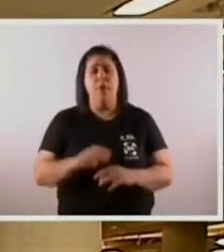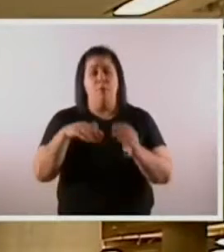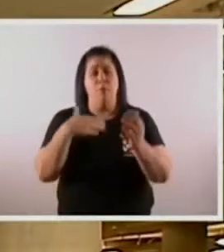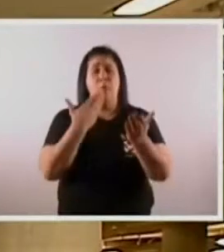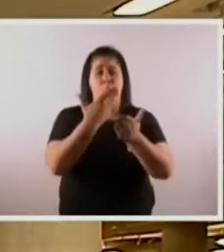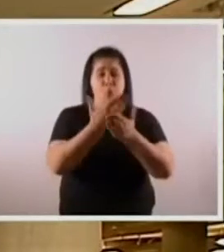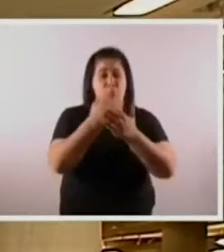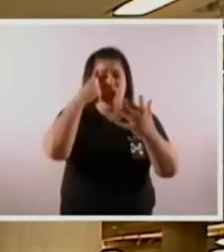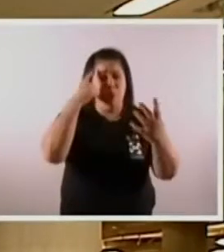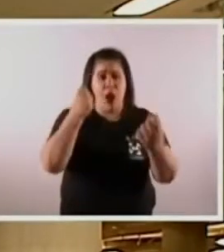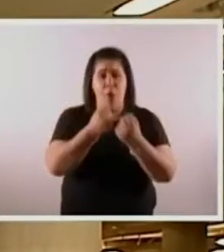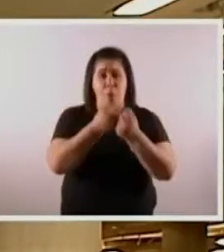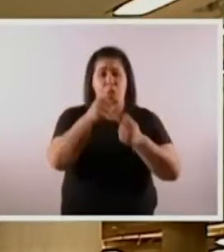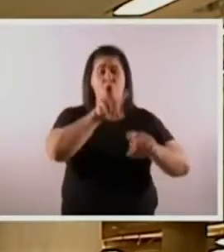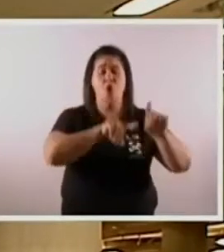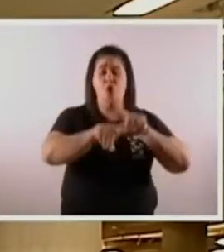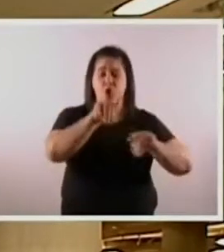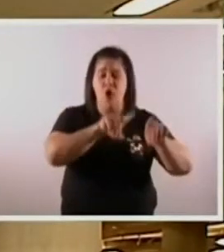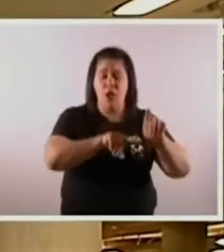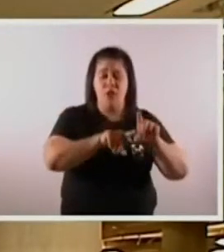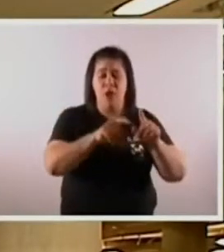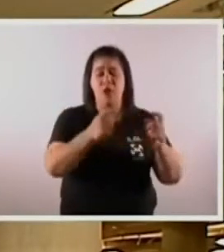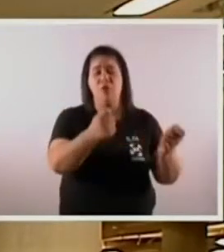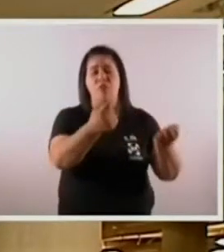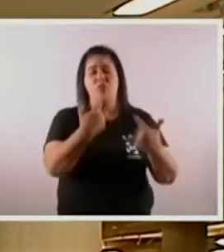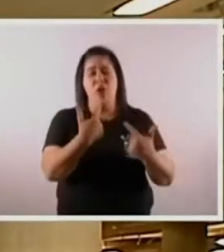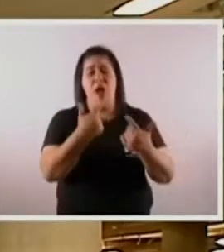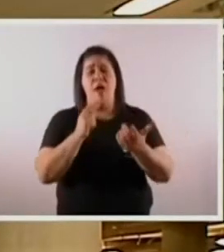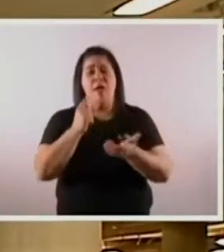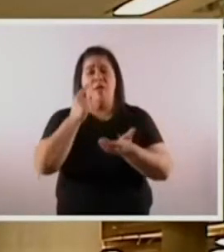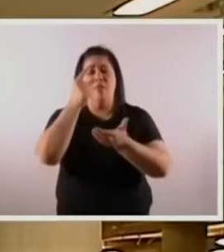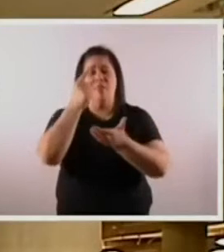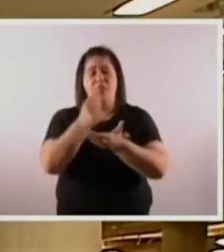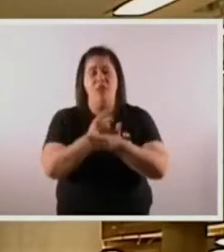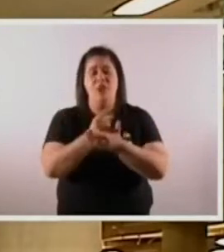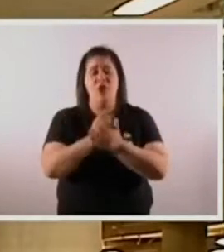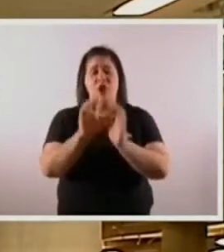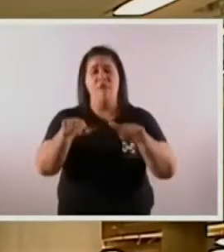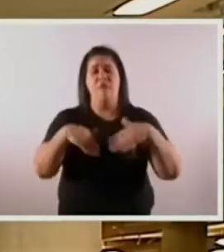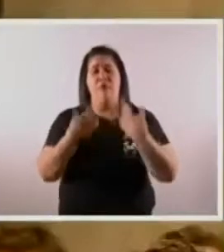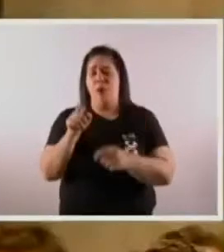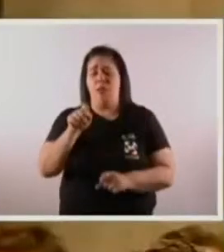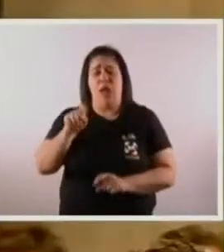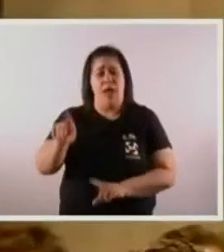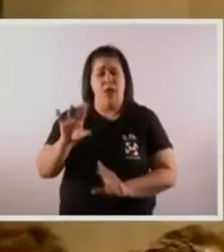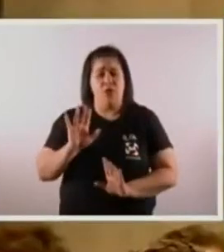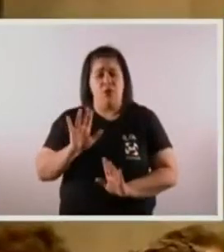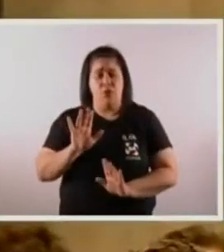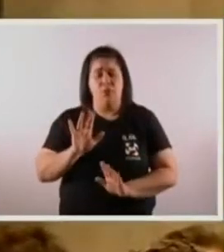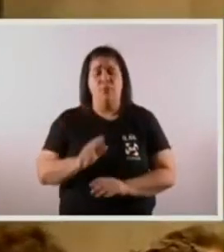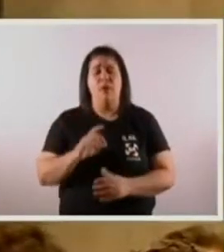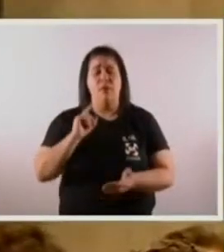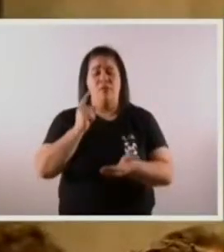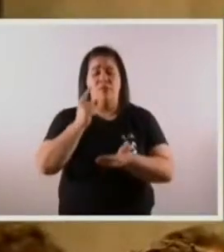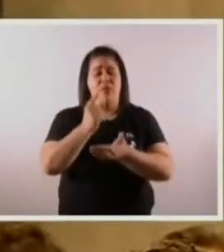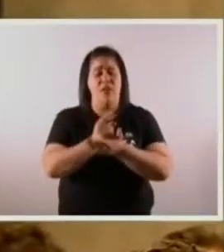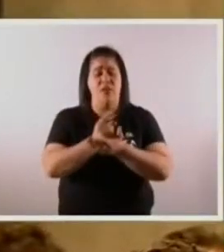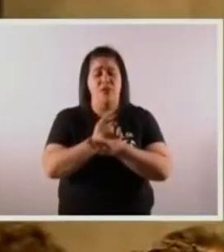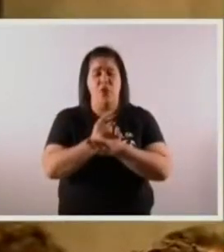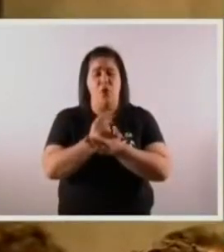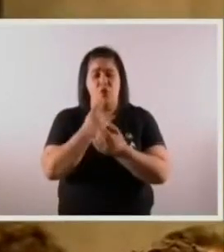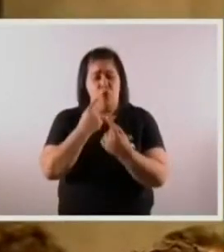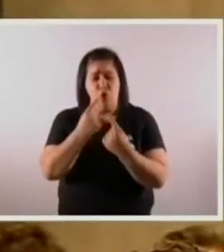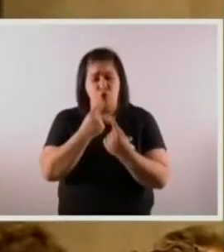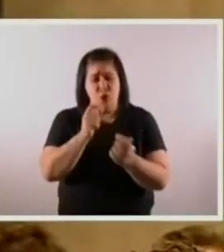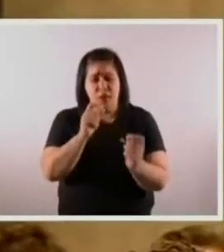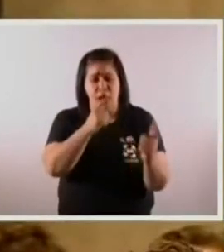El jefe de gobierno porteño habló de la baja de la coparticipación y que con eso son 150 millones por día que